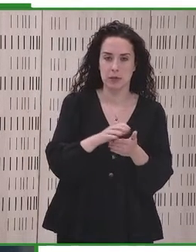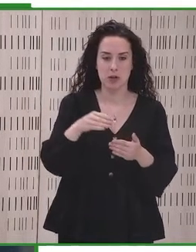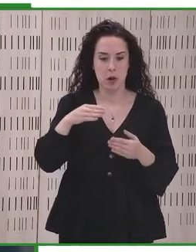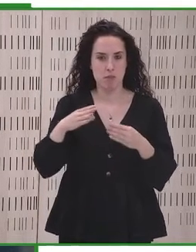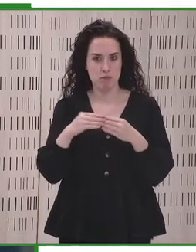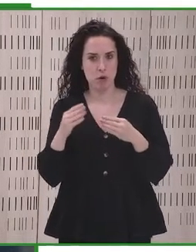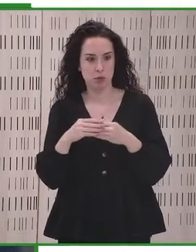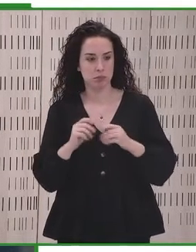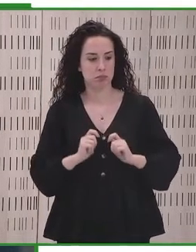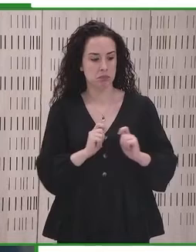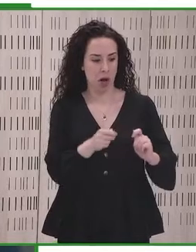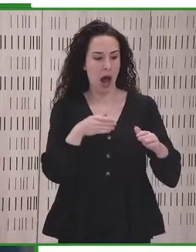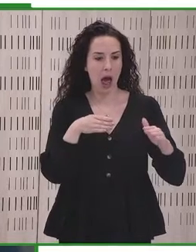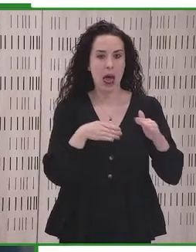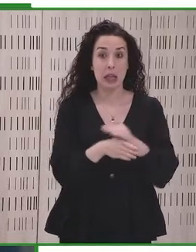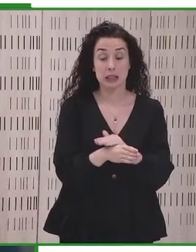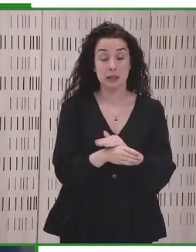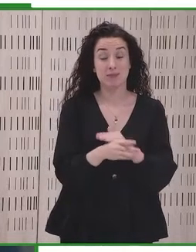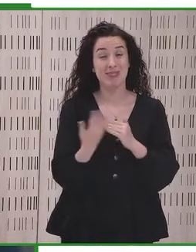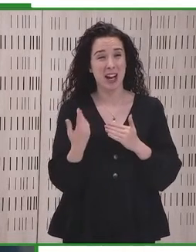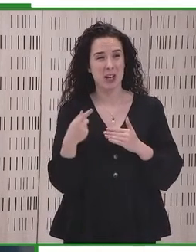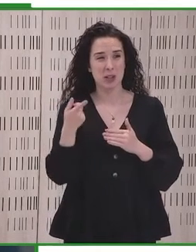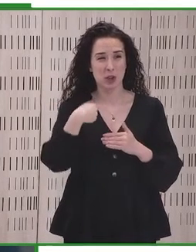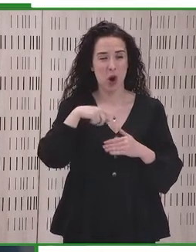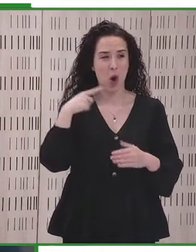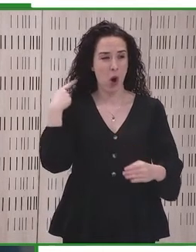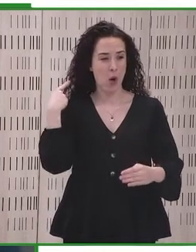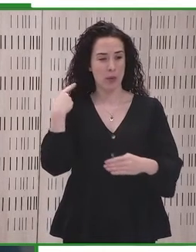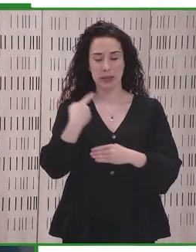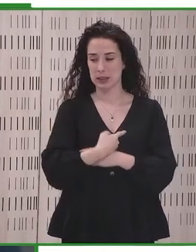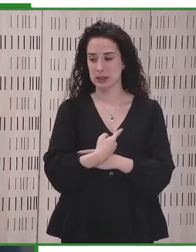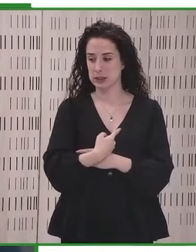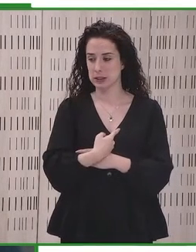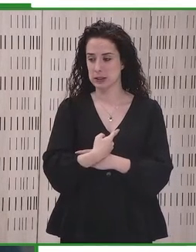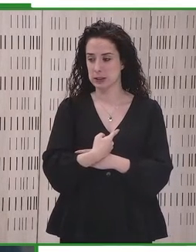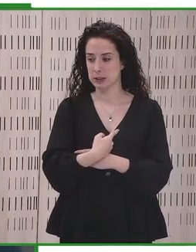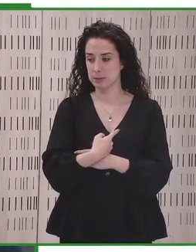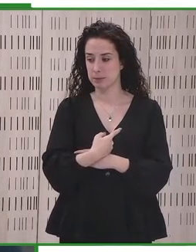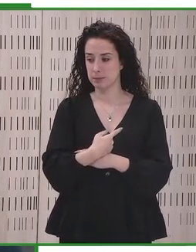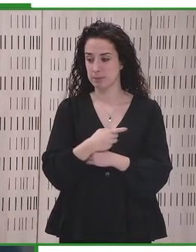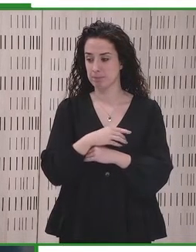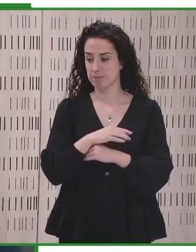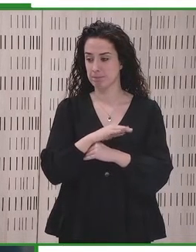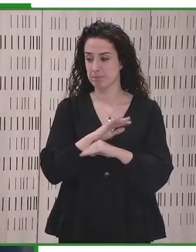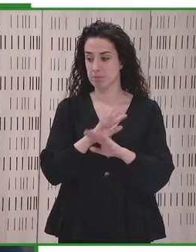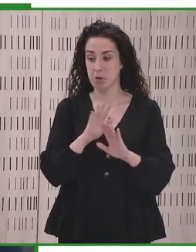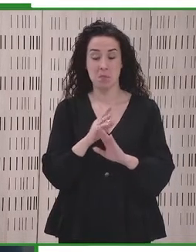accesibilidad y productos e infraestructuras accesibles.